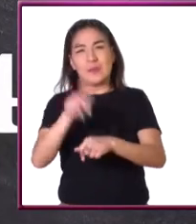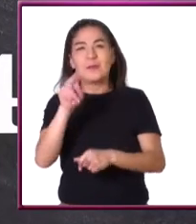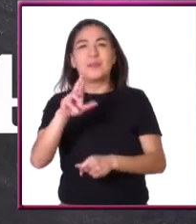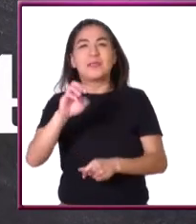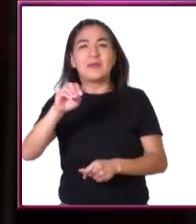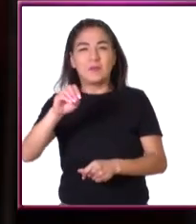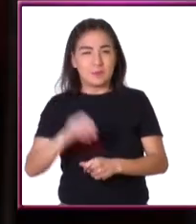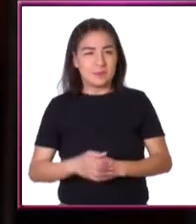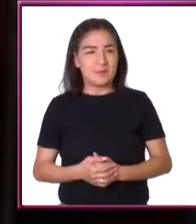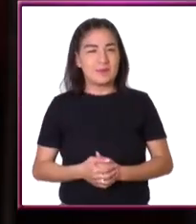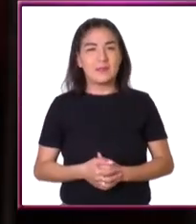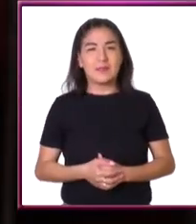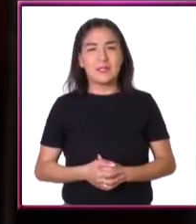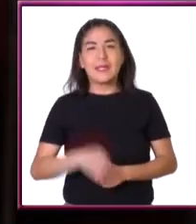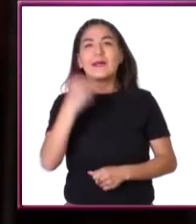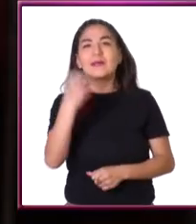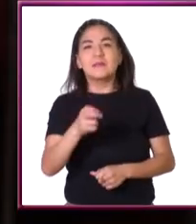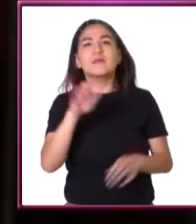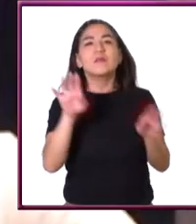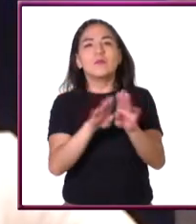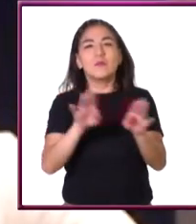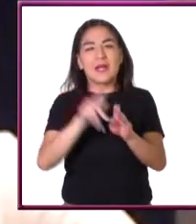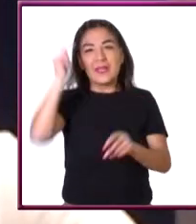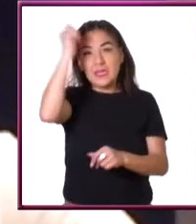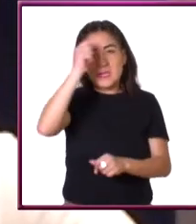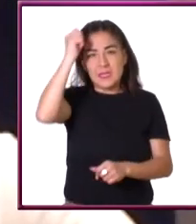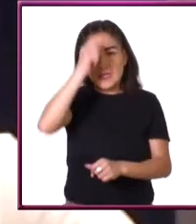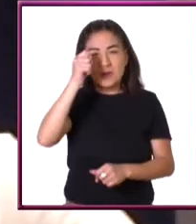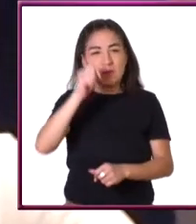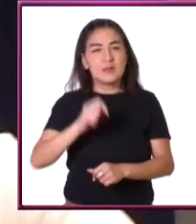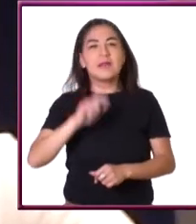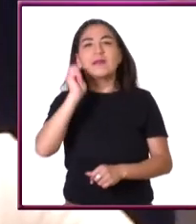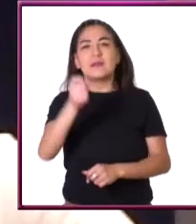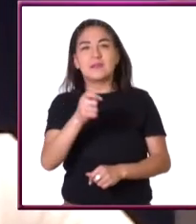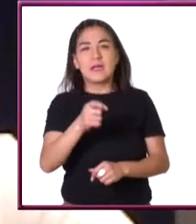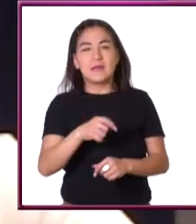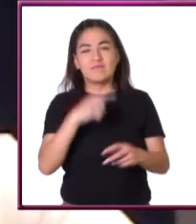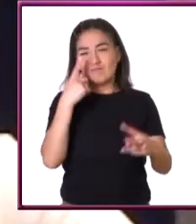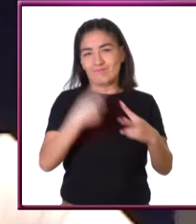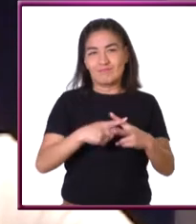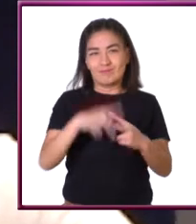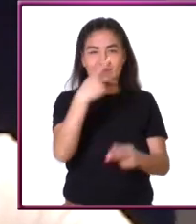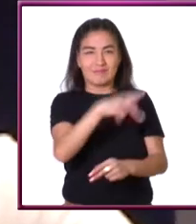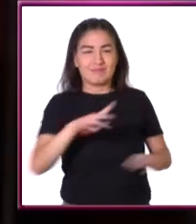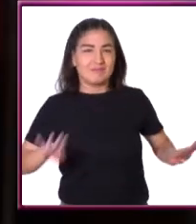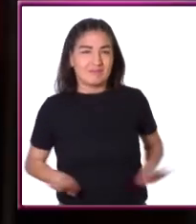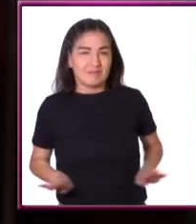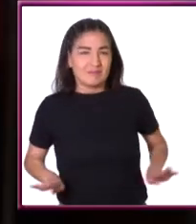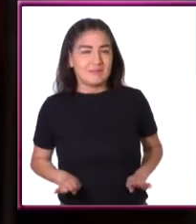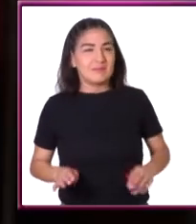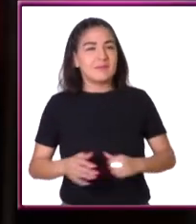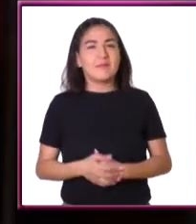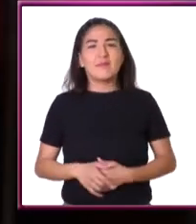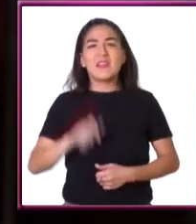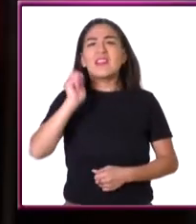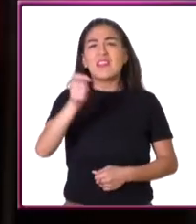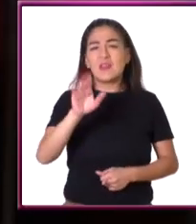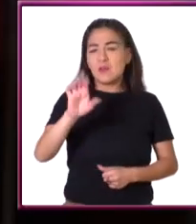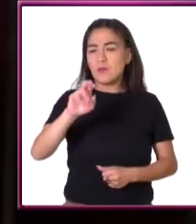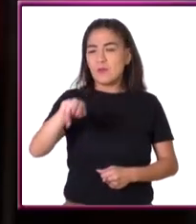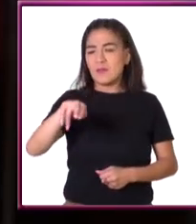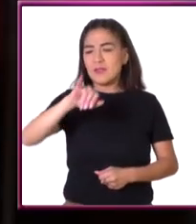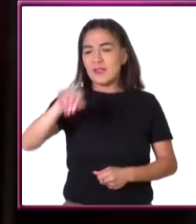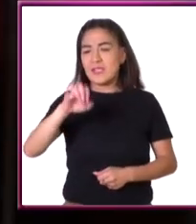números primos. Este es el llamado teorema fundamental de la aritmética. ¿Y qué es una